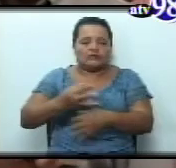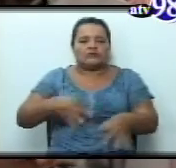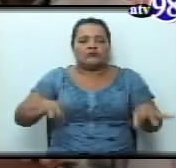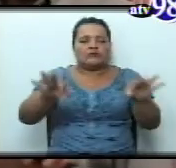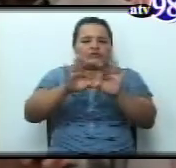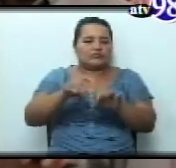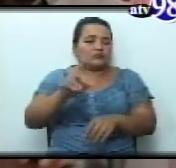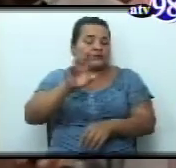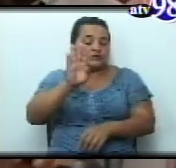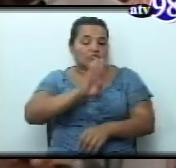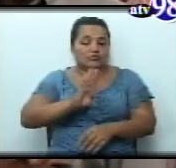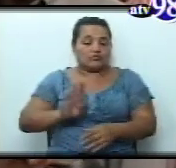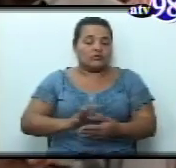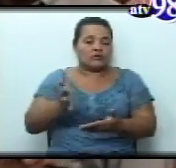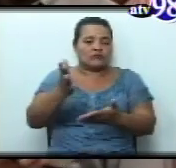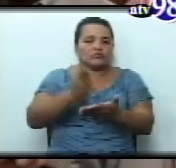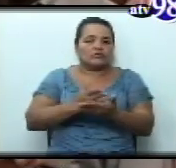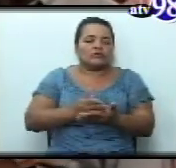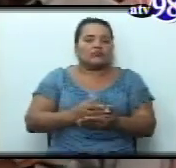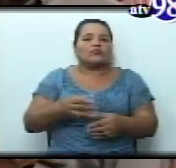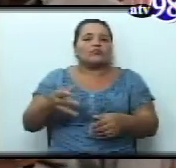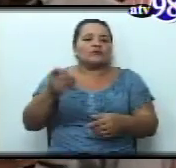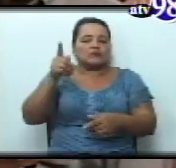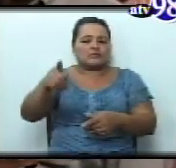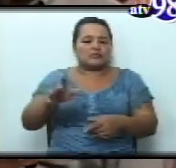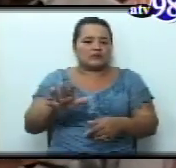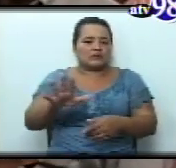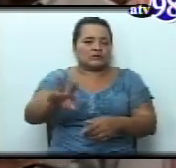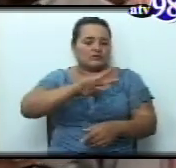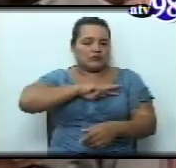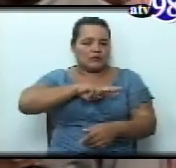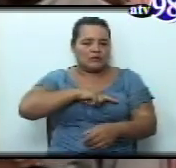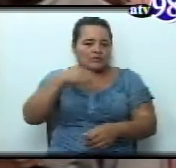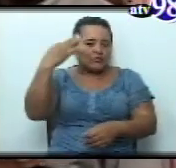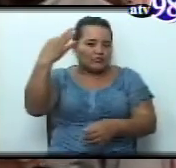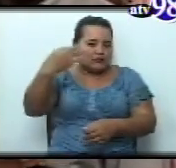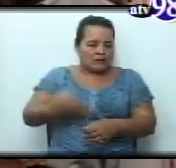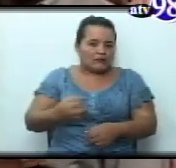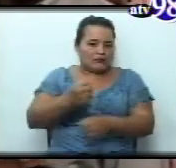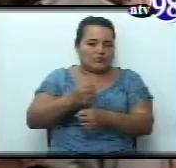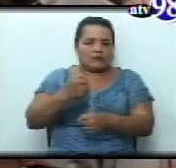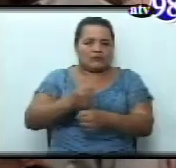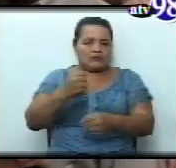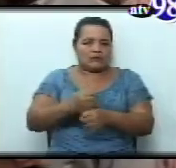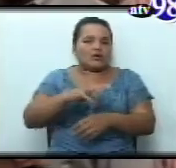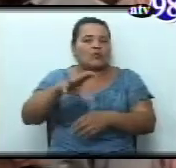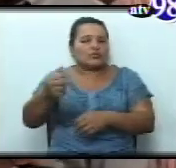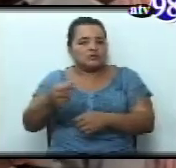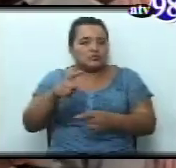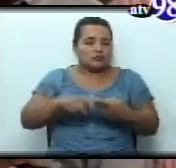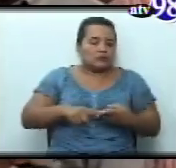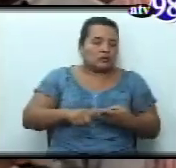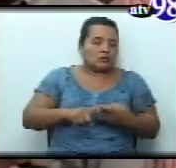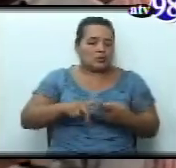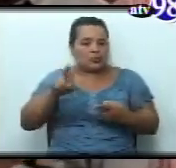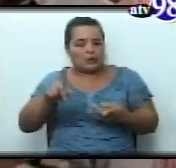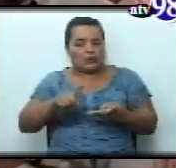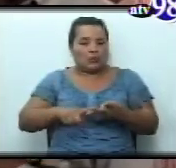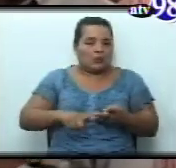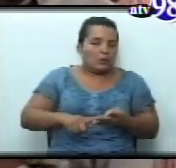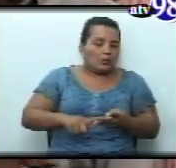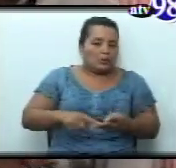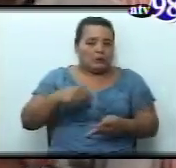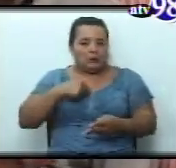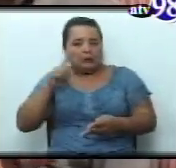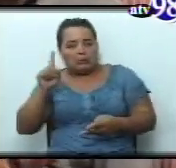ninguna persona pierda su dignidad para tener que pertenecer a un partido o buscar el carnet de